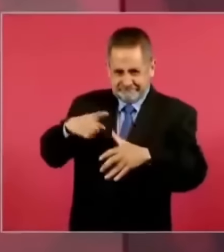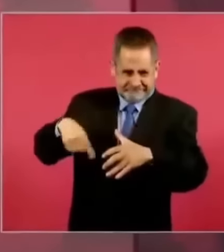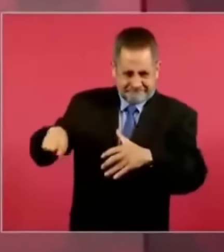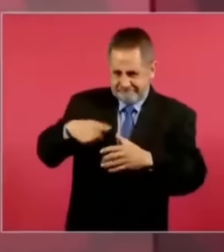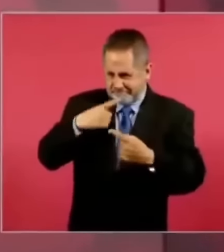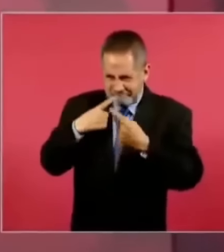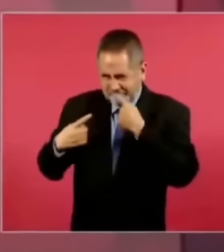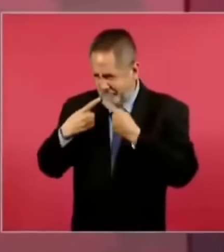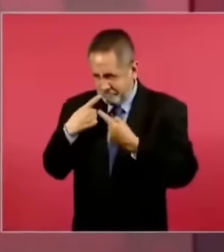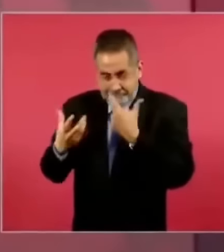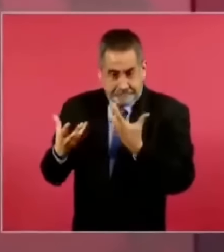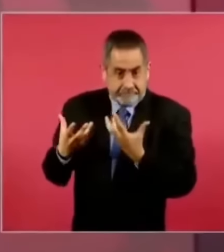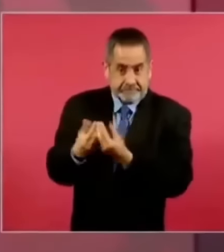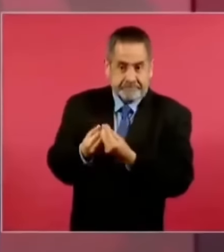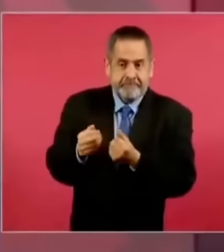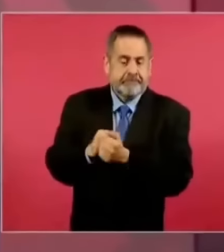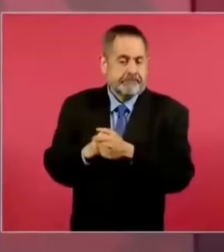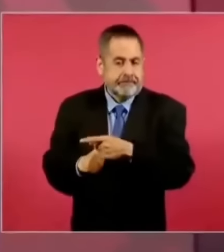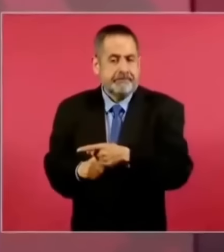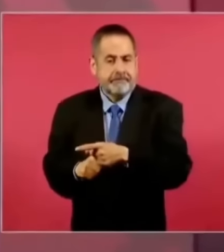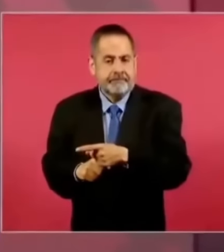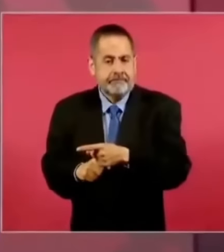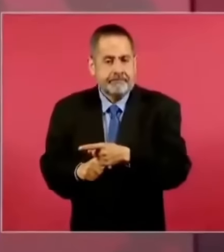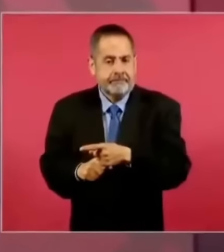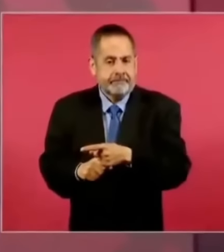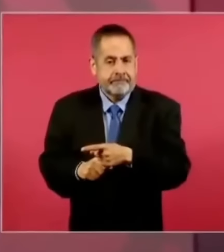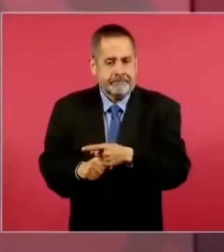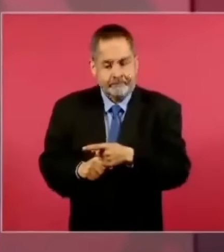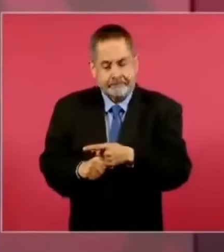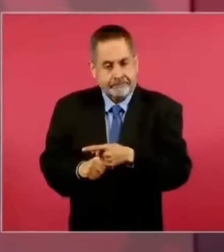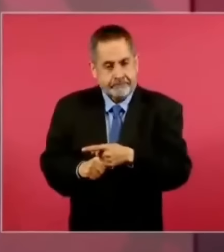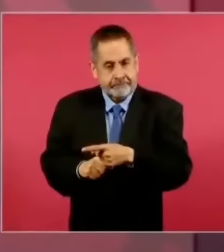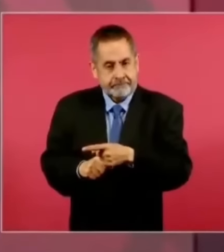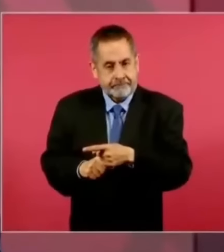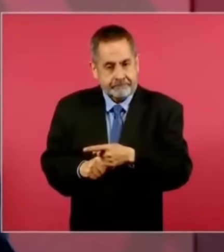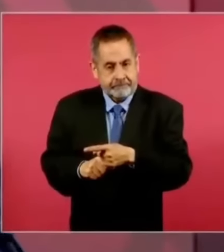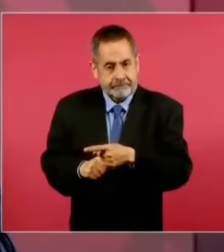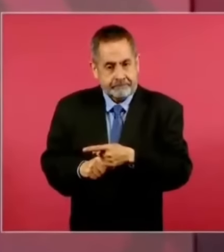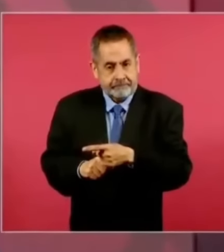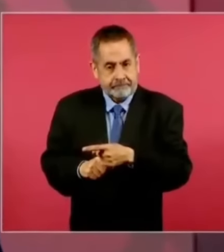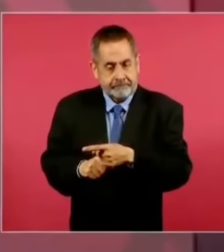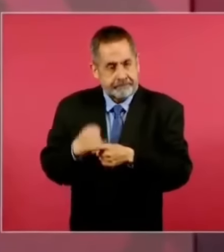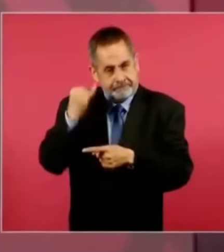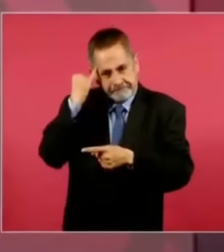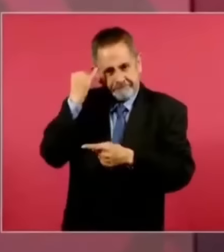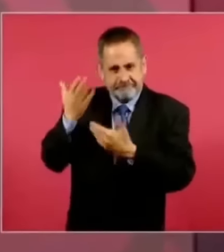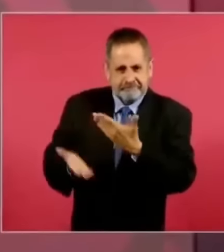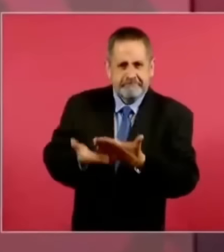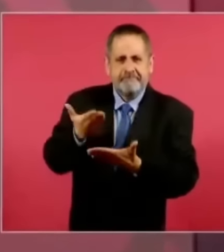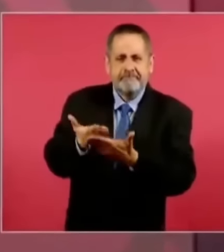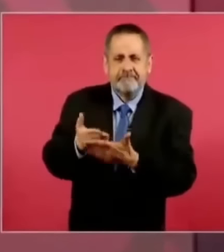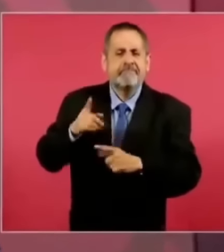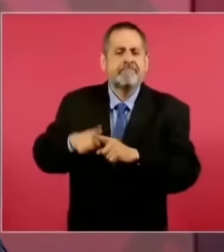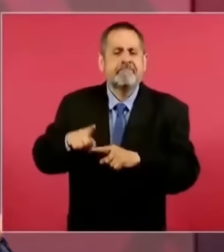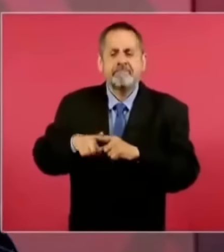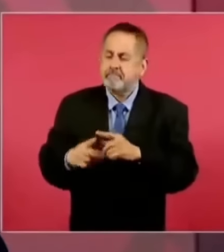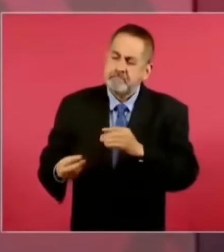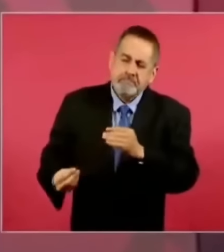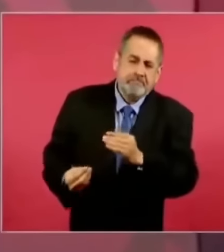propone que el presidente del